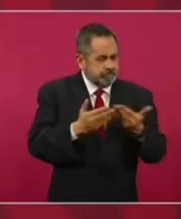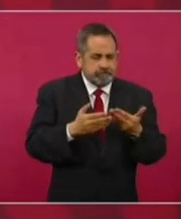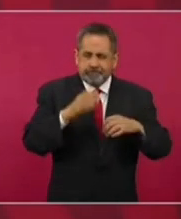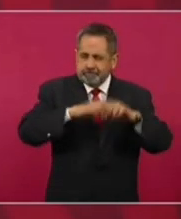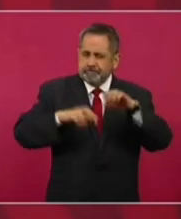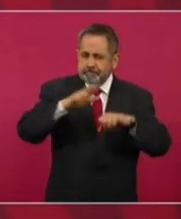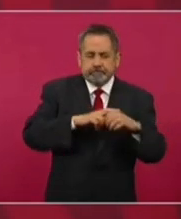embajador.